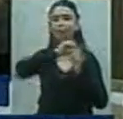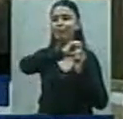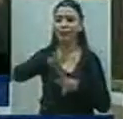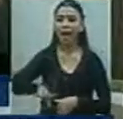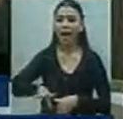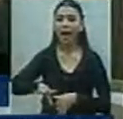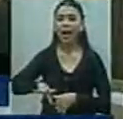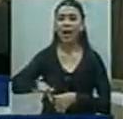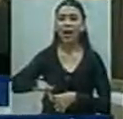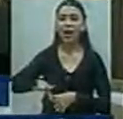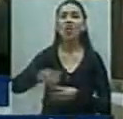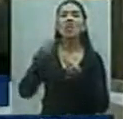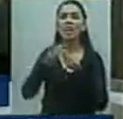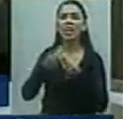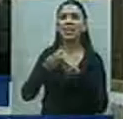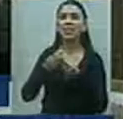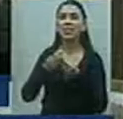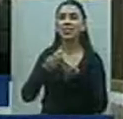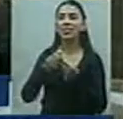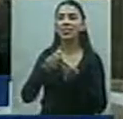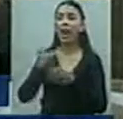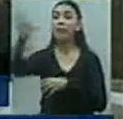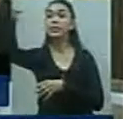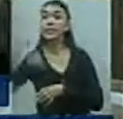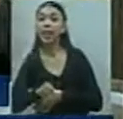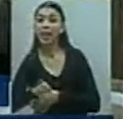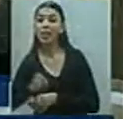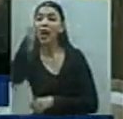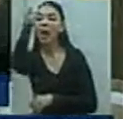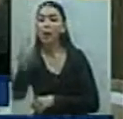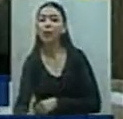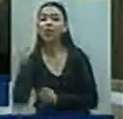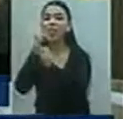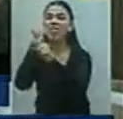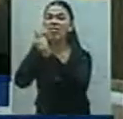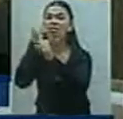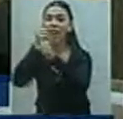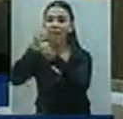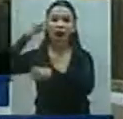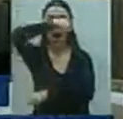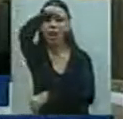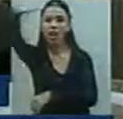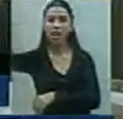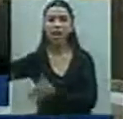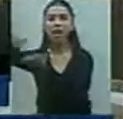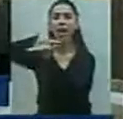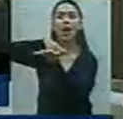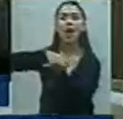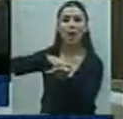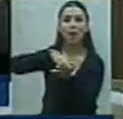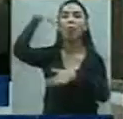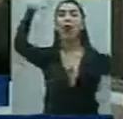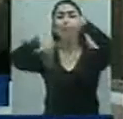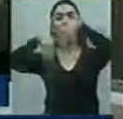al pequeño productor abriendo una grieta profunda, profunda en el